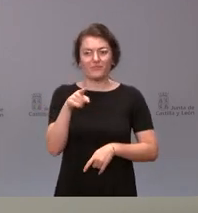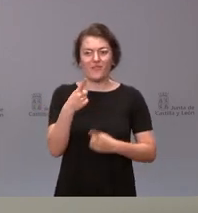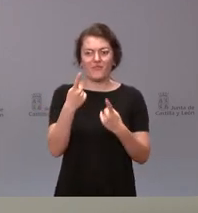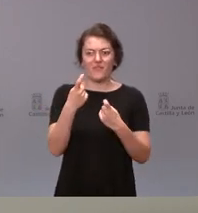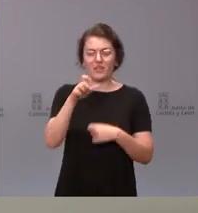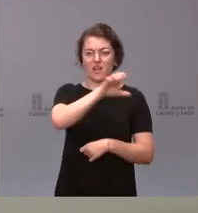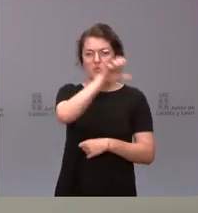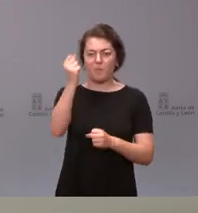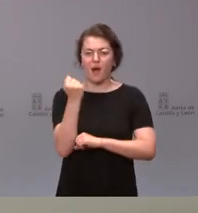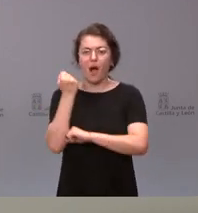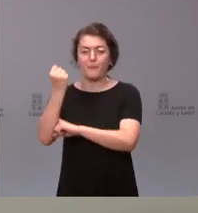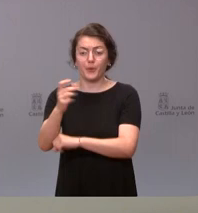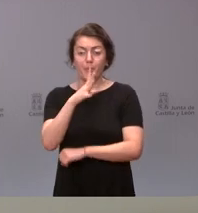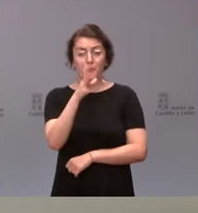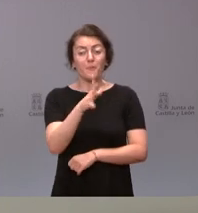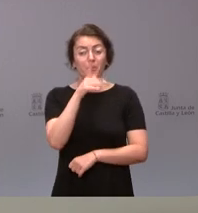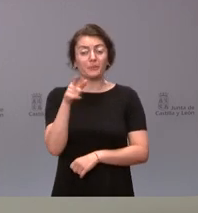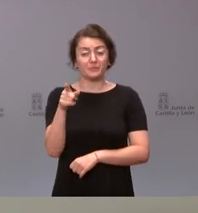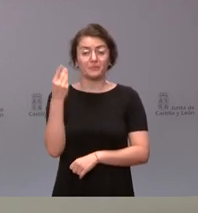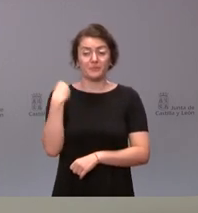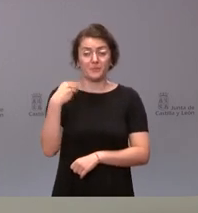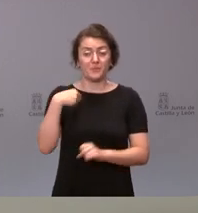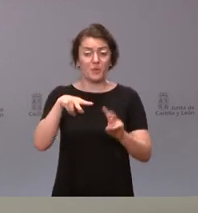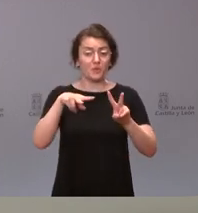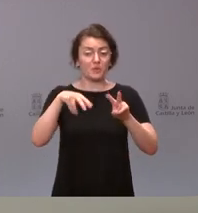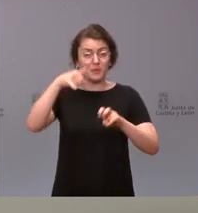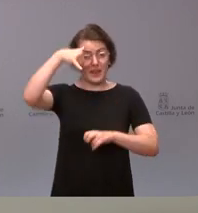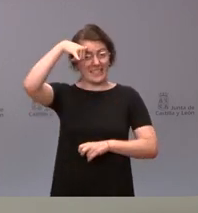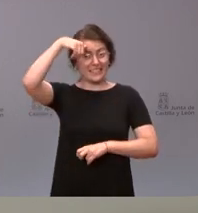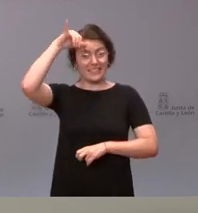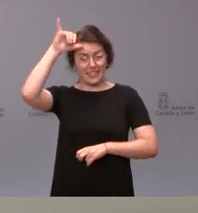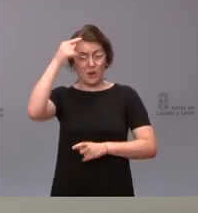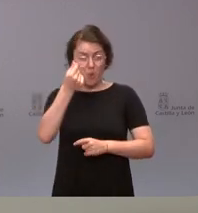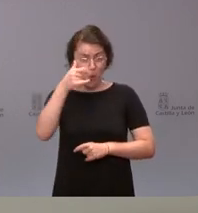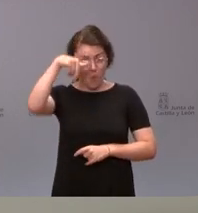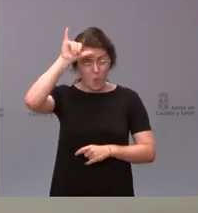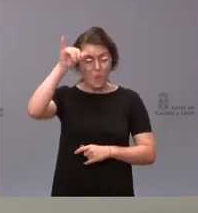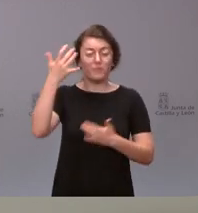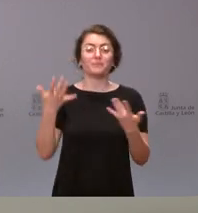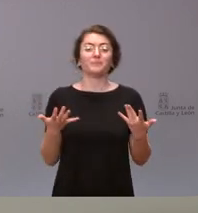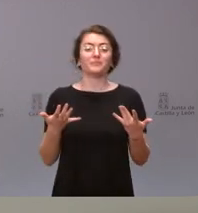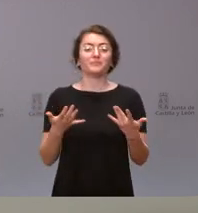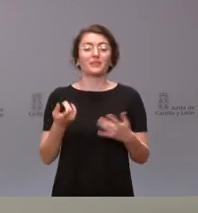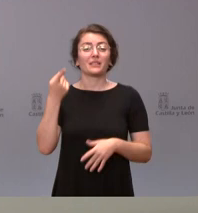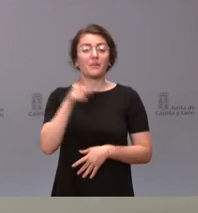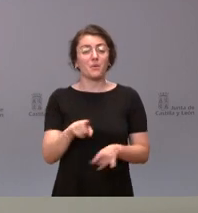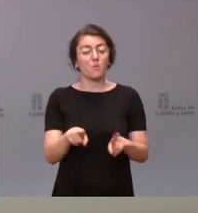Europea como consecuencia de la prima de riesgo, pues, también, en ese contexto, y a pesar de la preocupación, es significar que